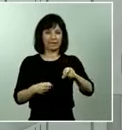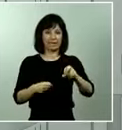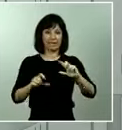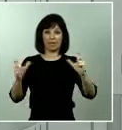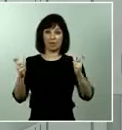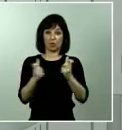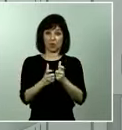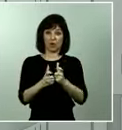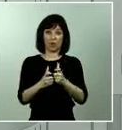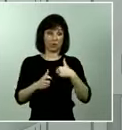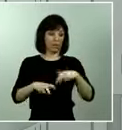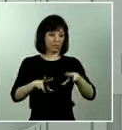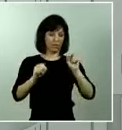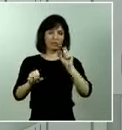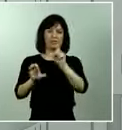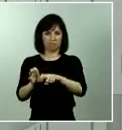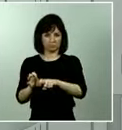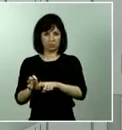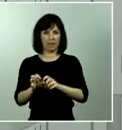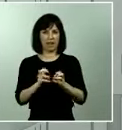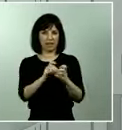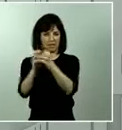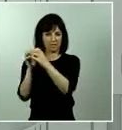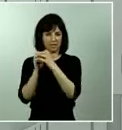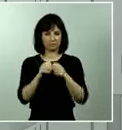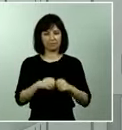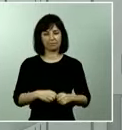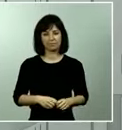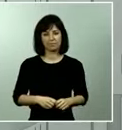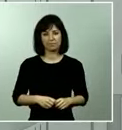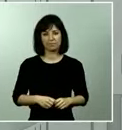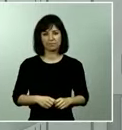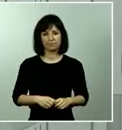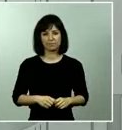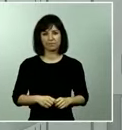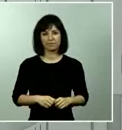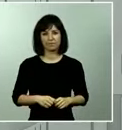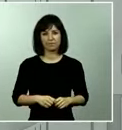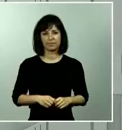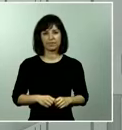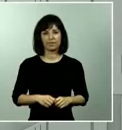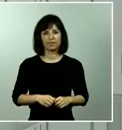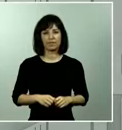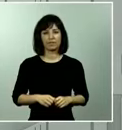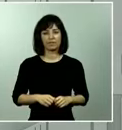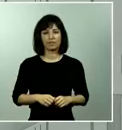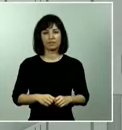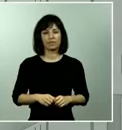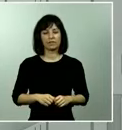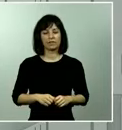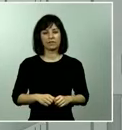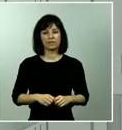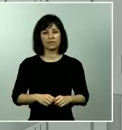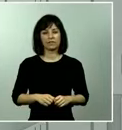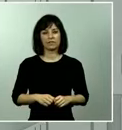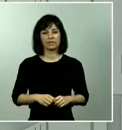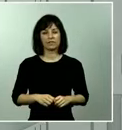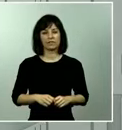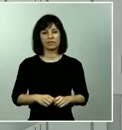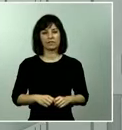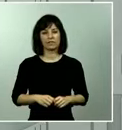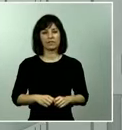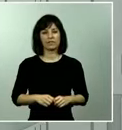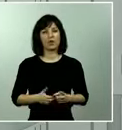esta rueda de prensa que estamos dándoles. Quiero acabar una vez más felicitando y reconociendo el